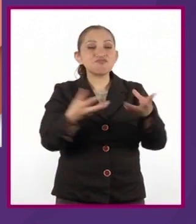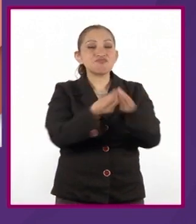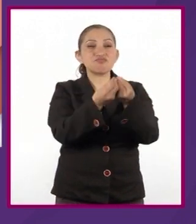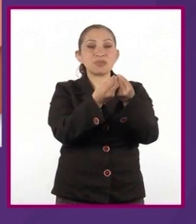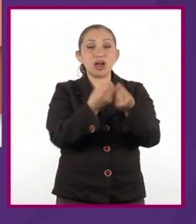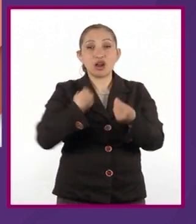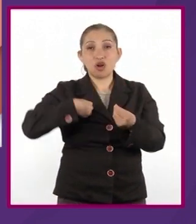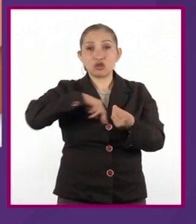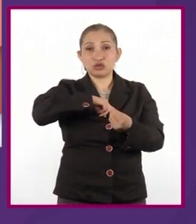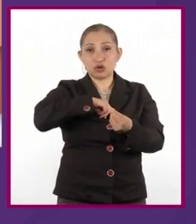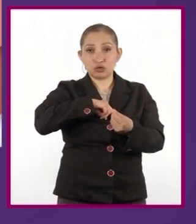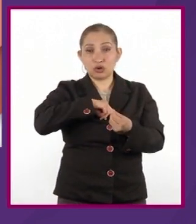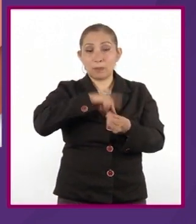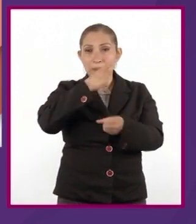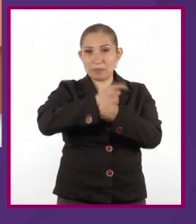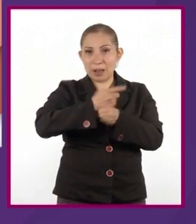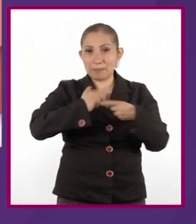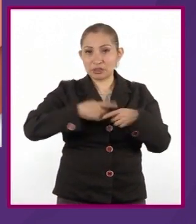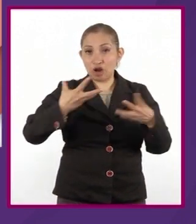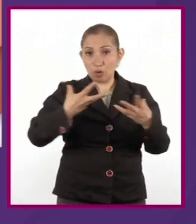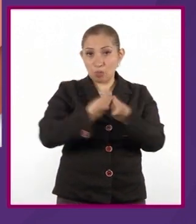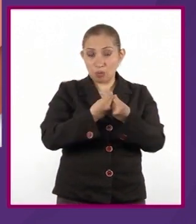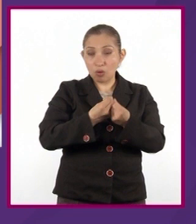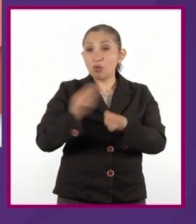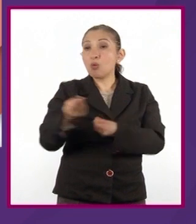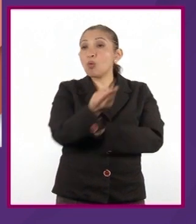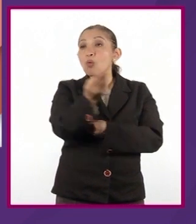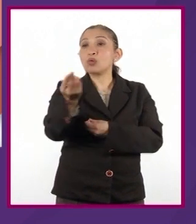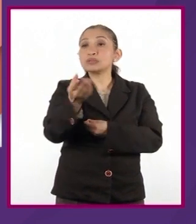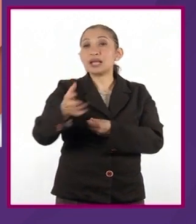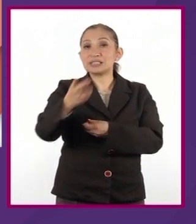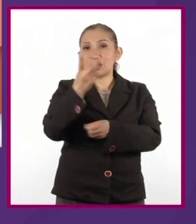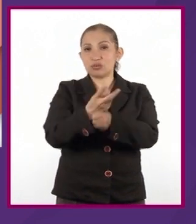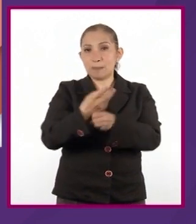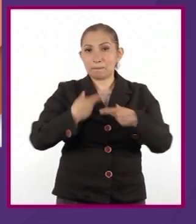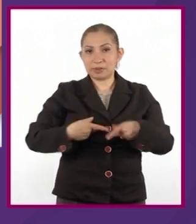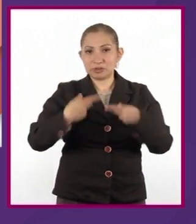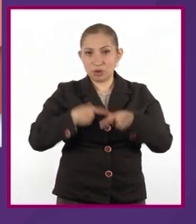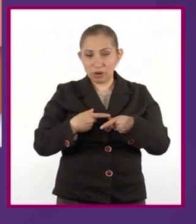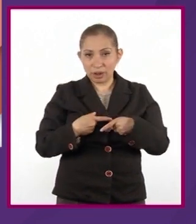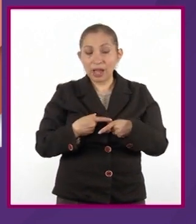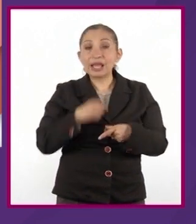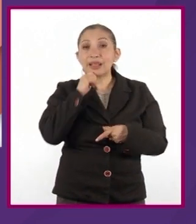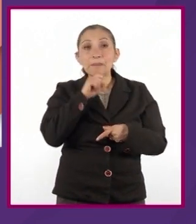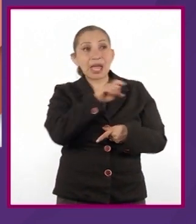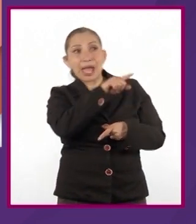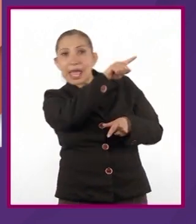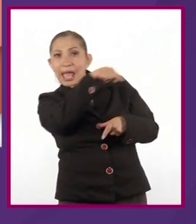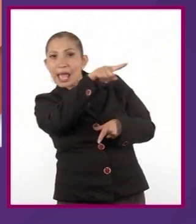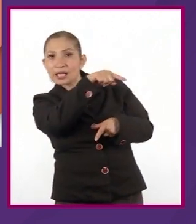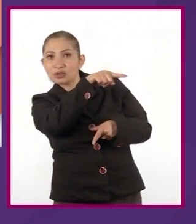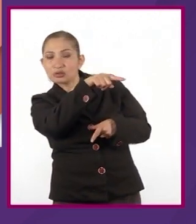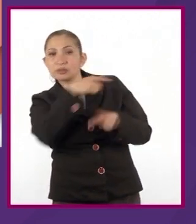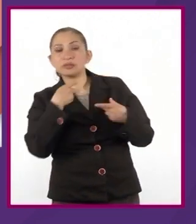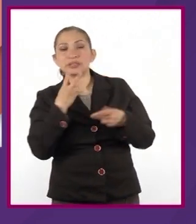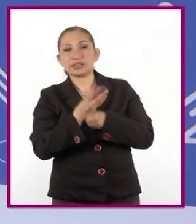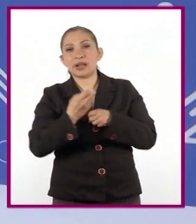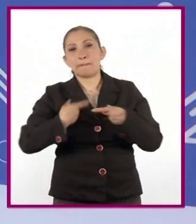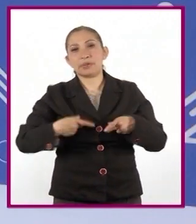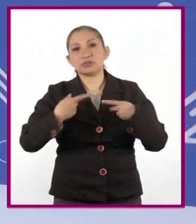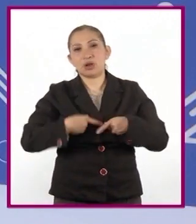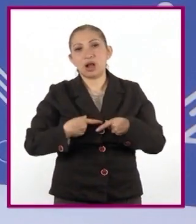nosotros, primera persona, y ustedes, segunda persona. Además de ellos, tercera persona.